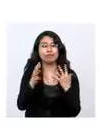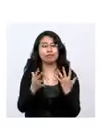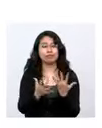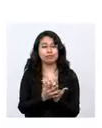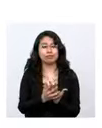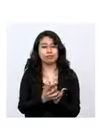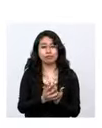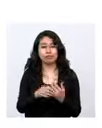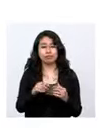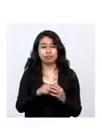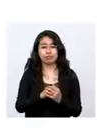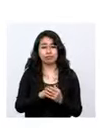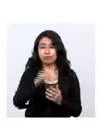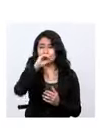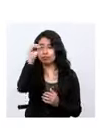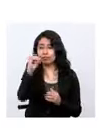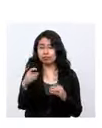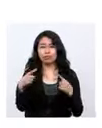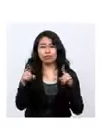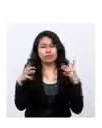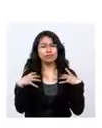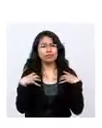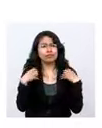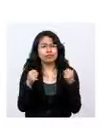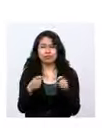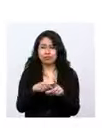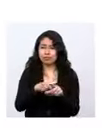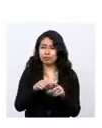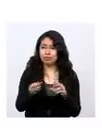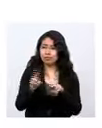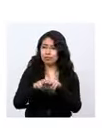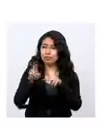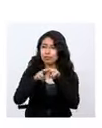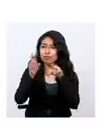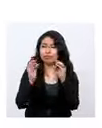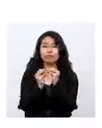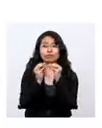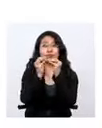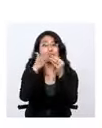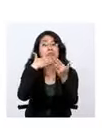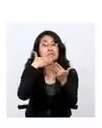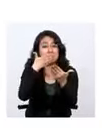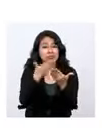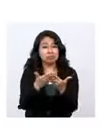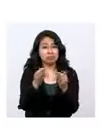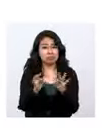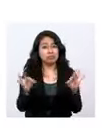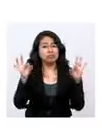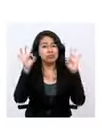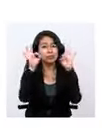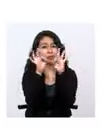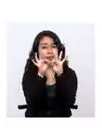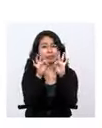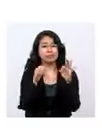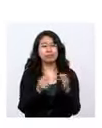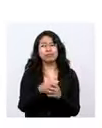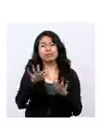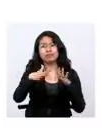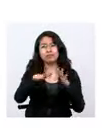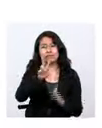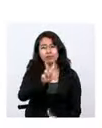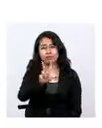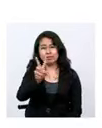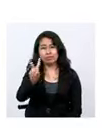Nuestra tasa de recuperación ha incrementado muy, muy importantemente, de más o menos